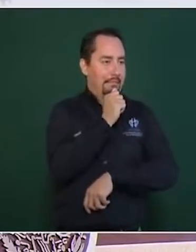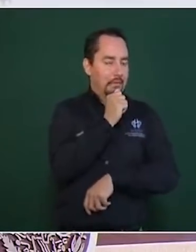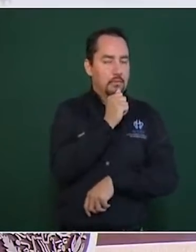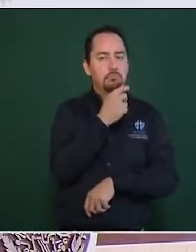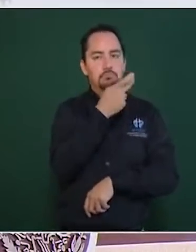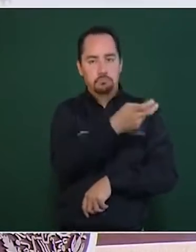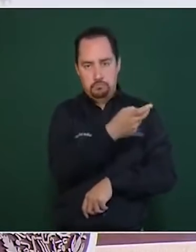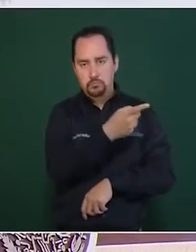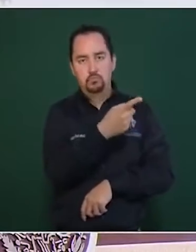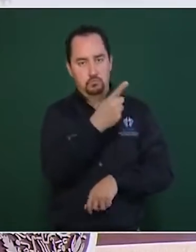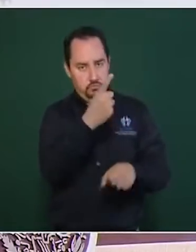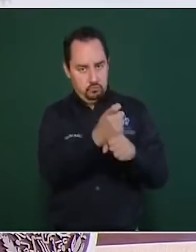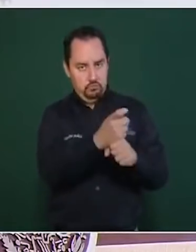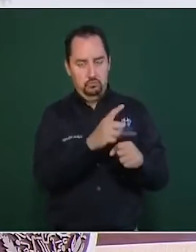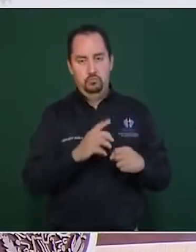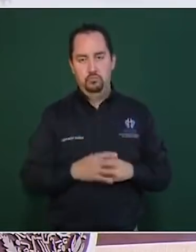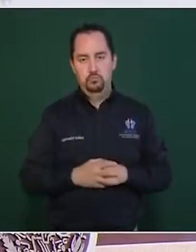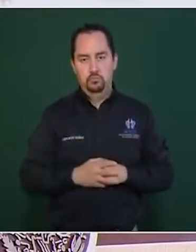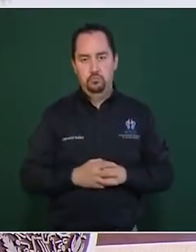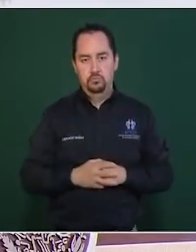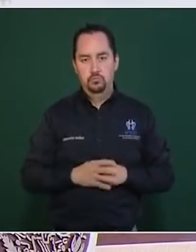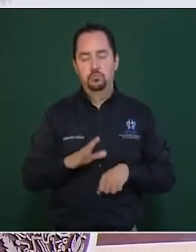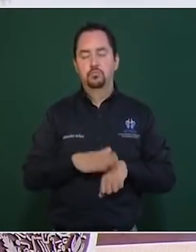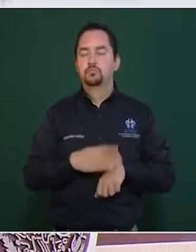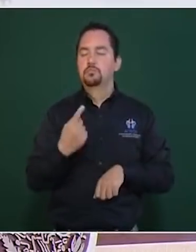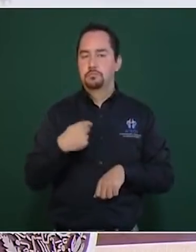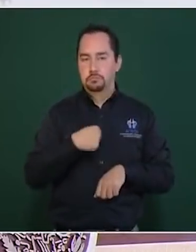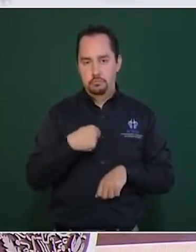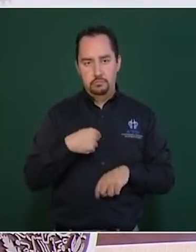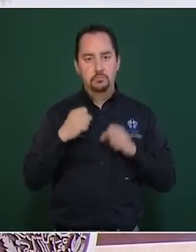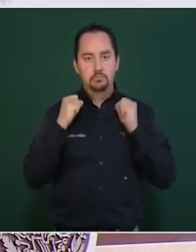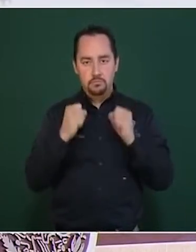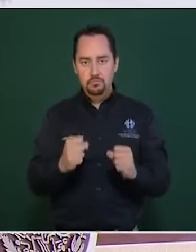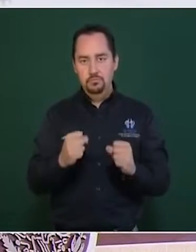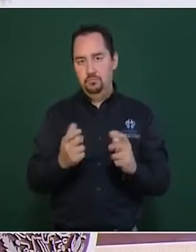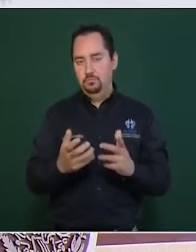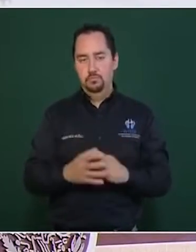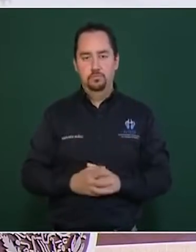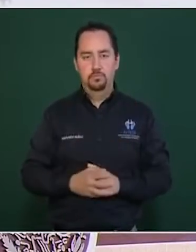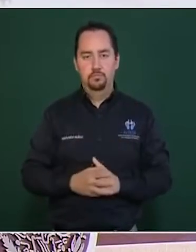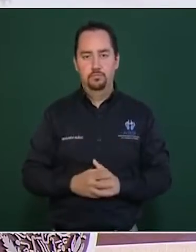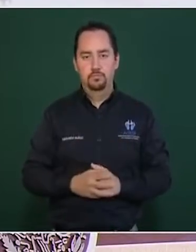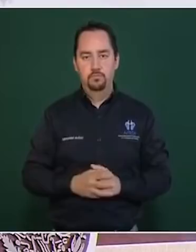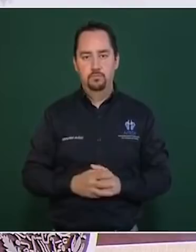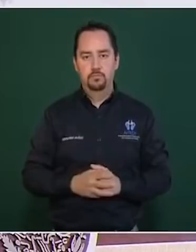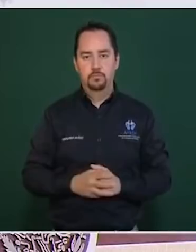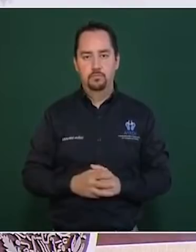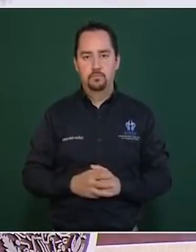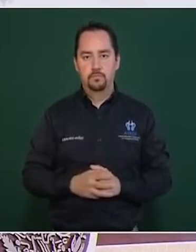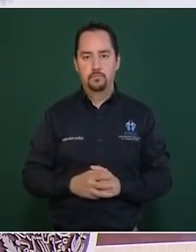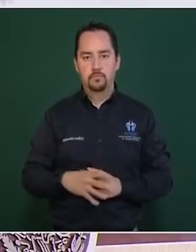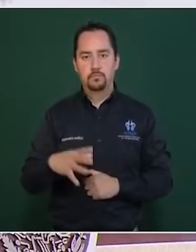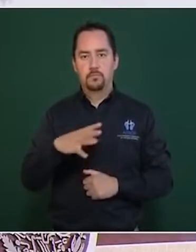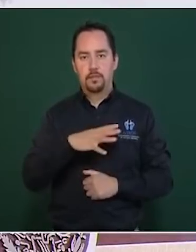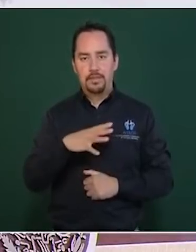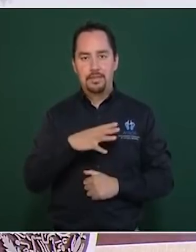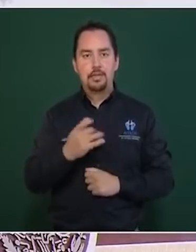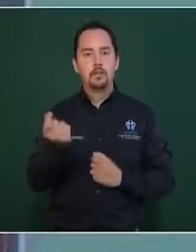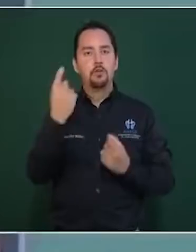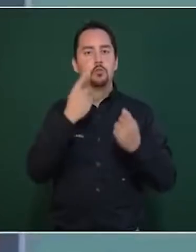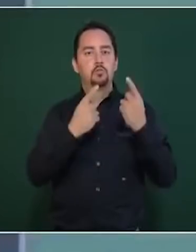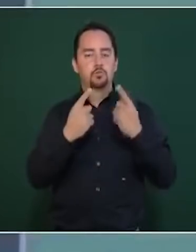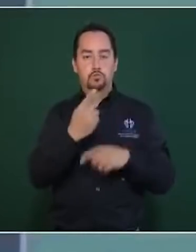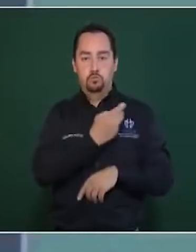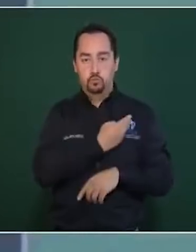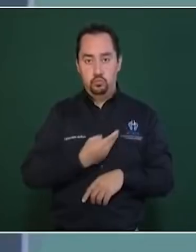estoy seguro que hay localidades de